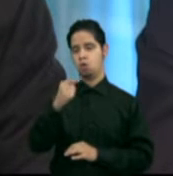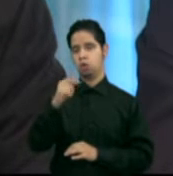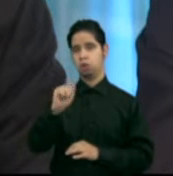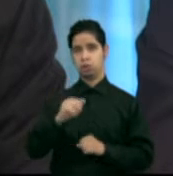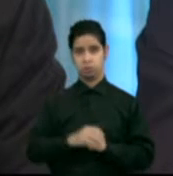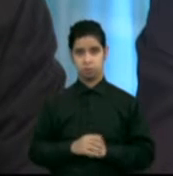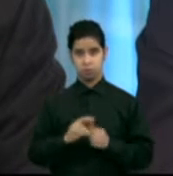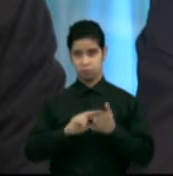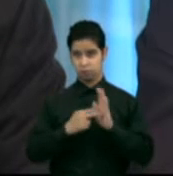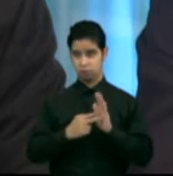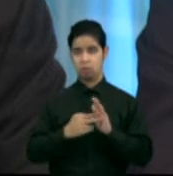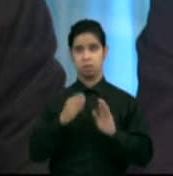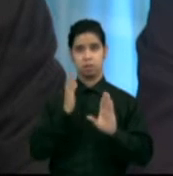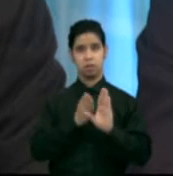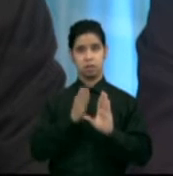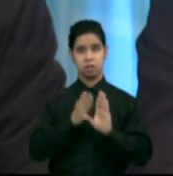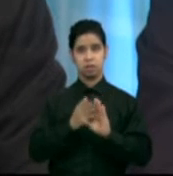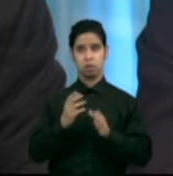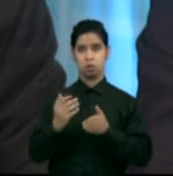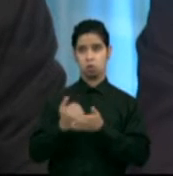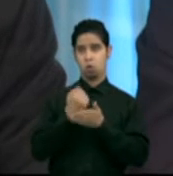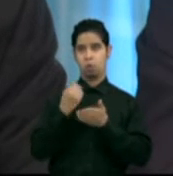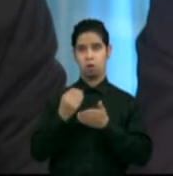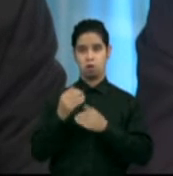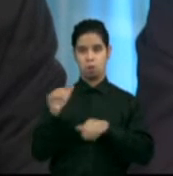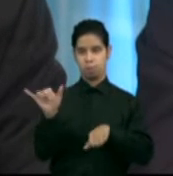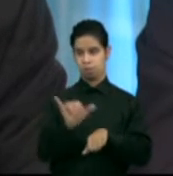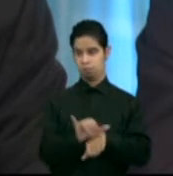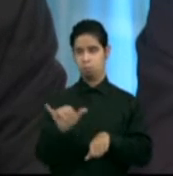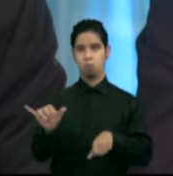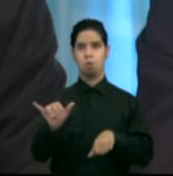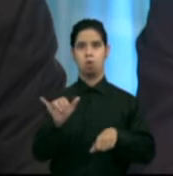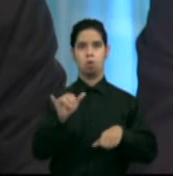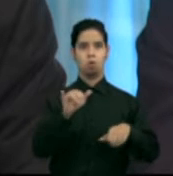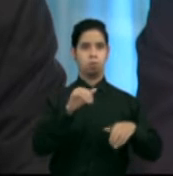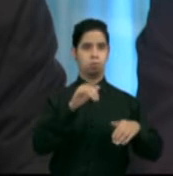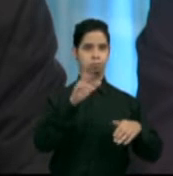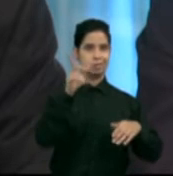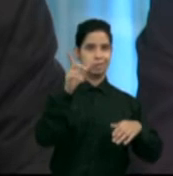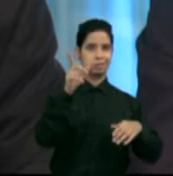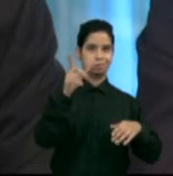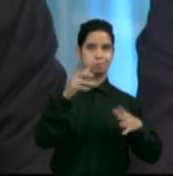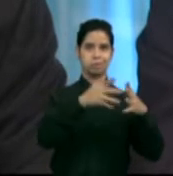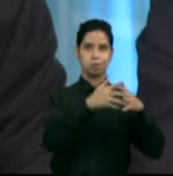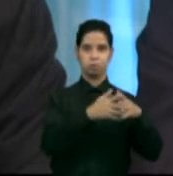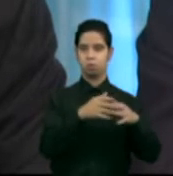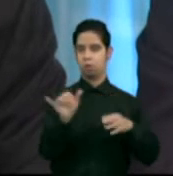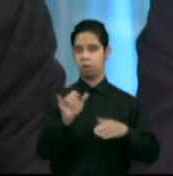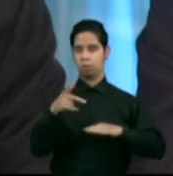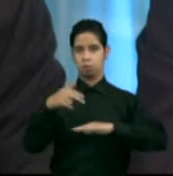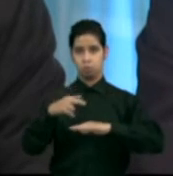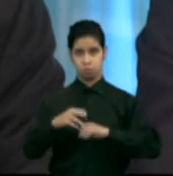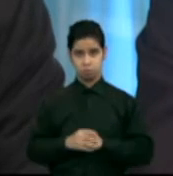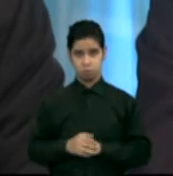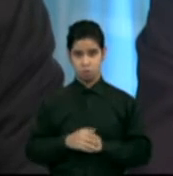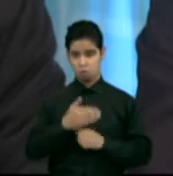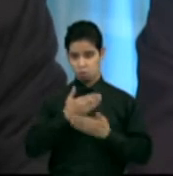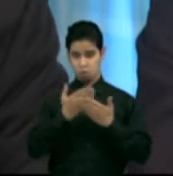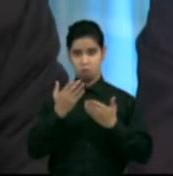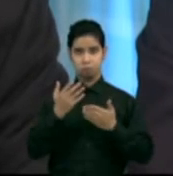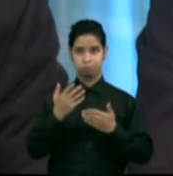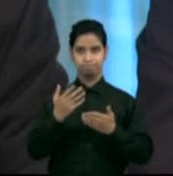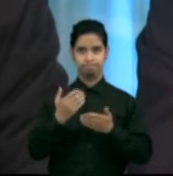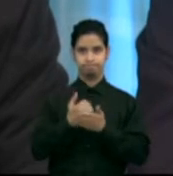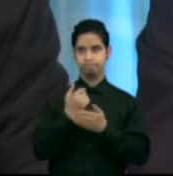cobran básicamente lo mismo en Estados Unidos que en Puerto Rico, que no hay un incentivo económico para irse. Y los